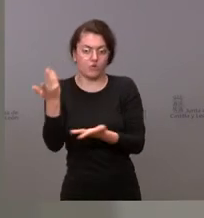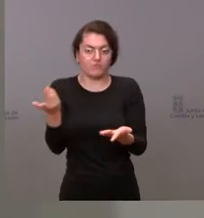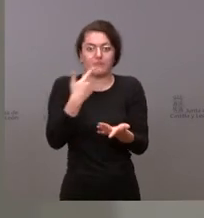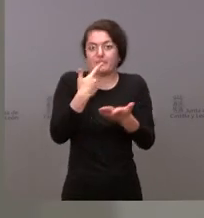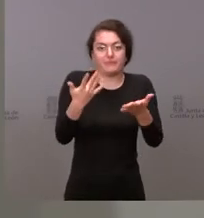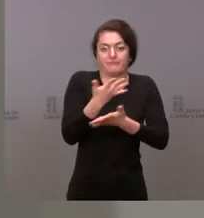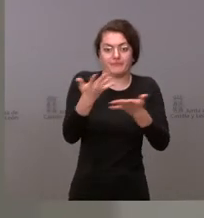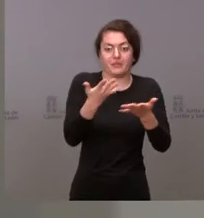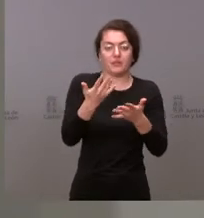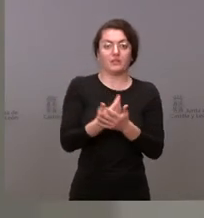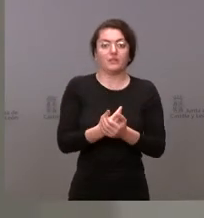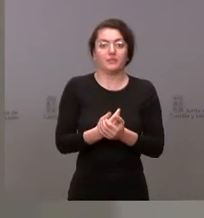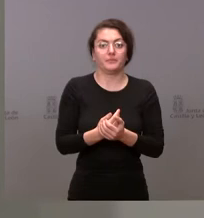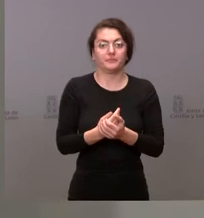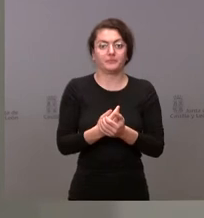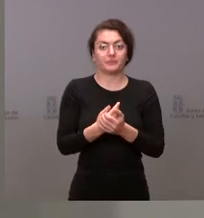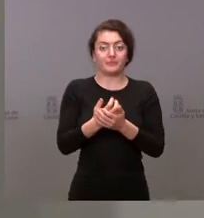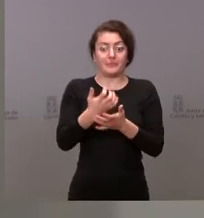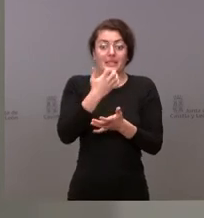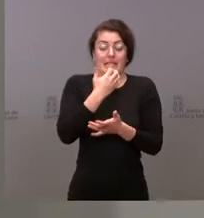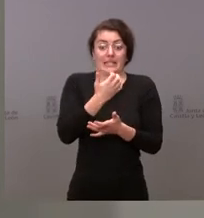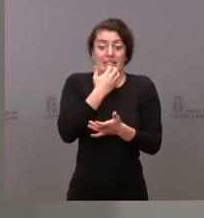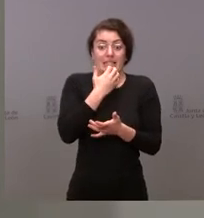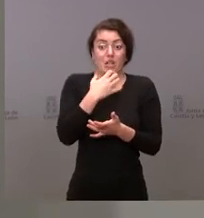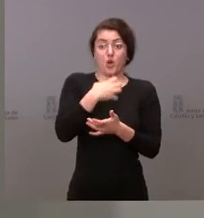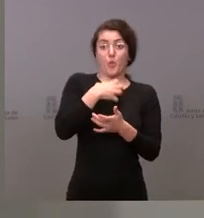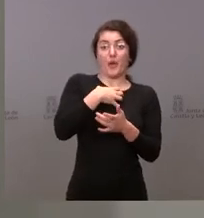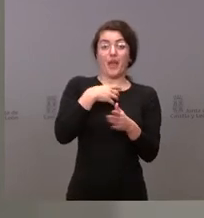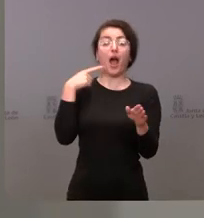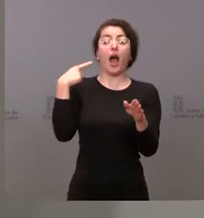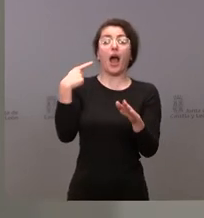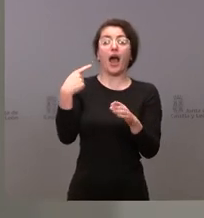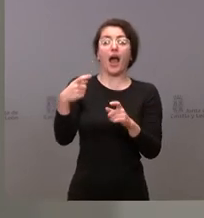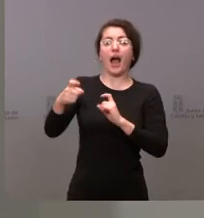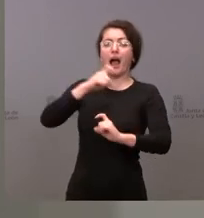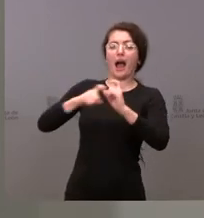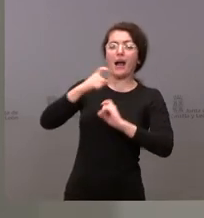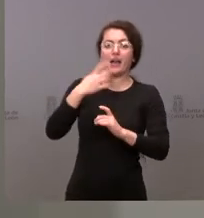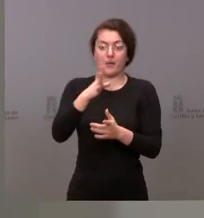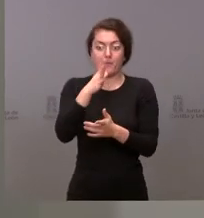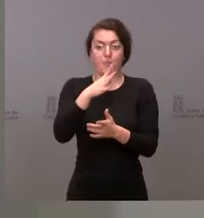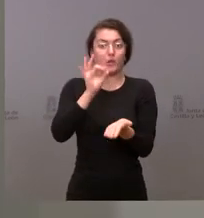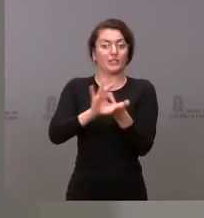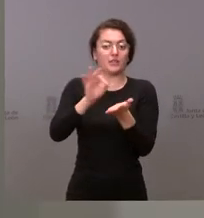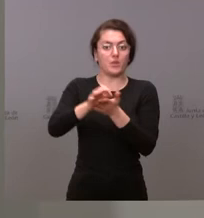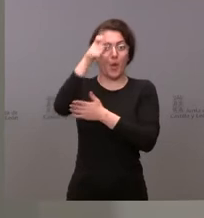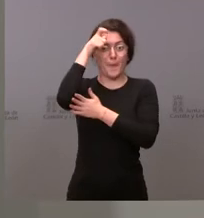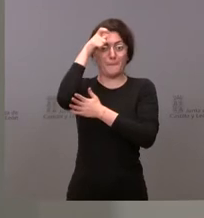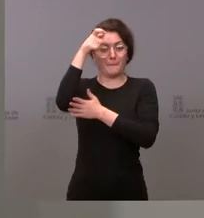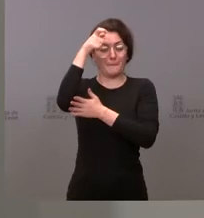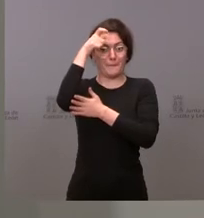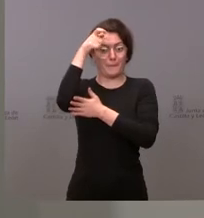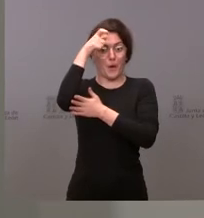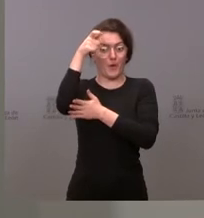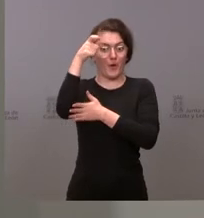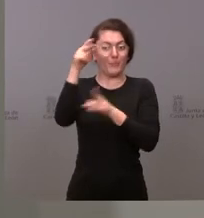algo de lo que no se puede acusar a esta administración es de que no mantenga sus servicios en el medio rural por